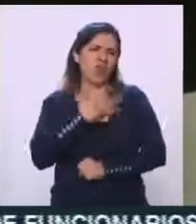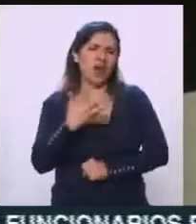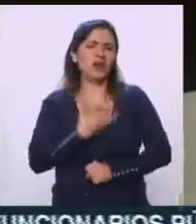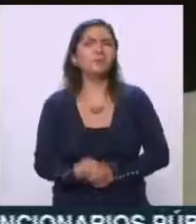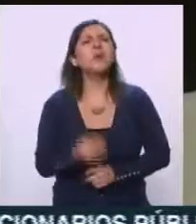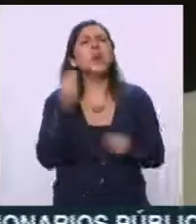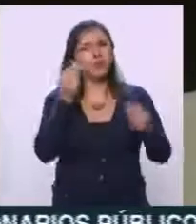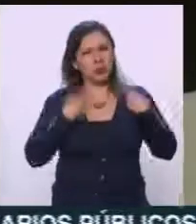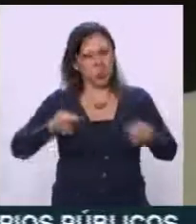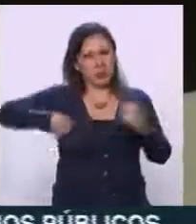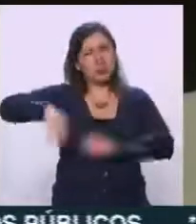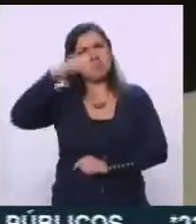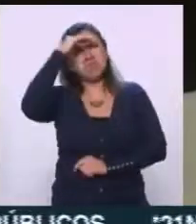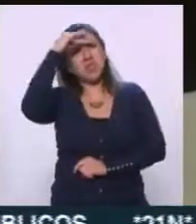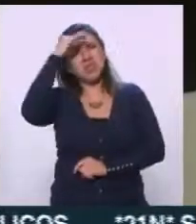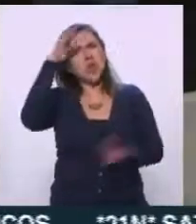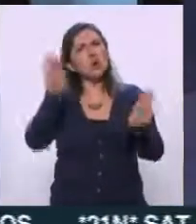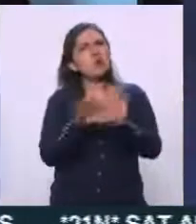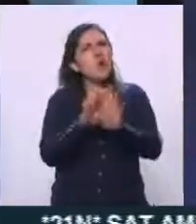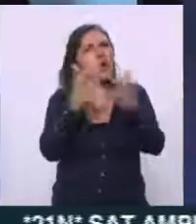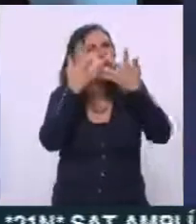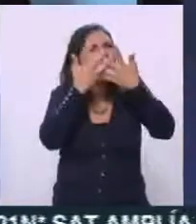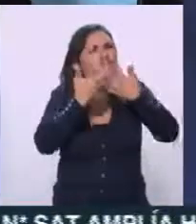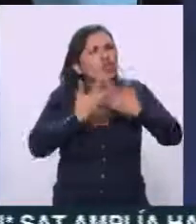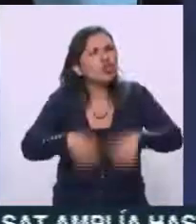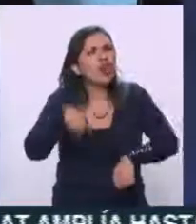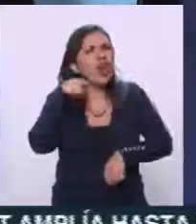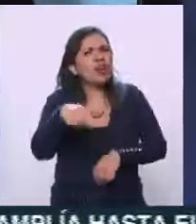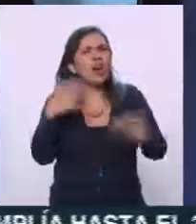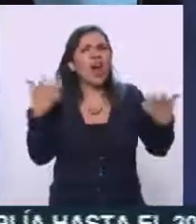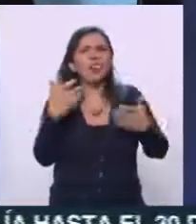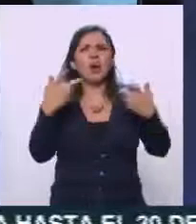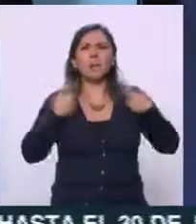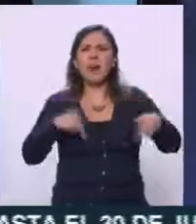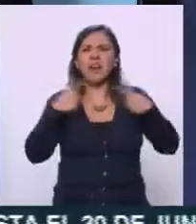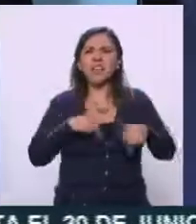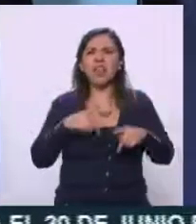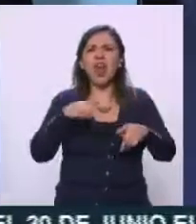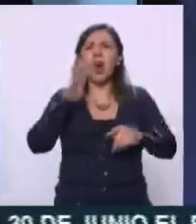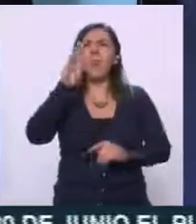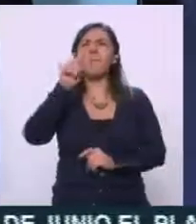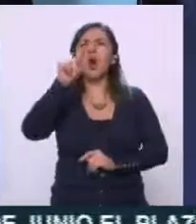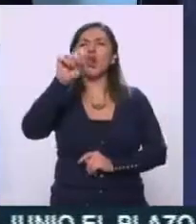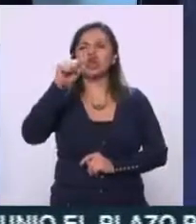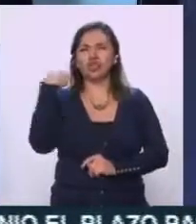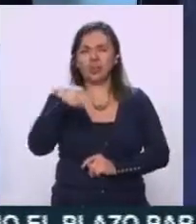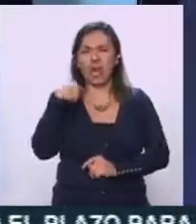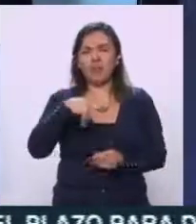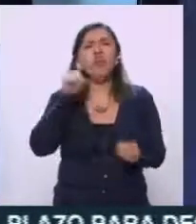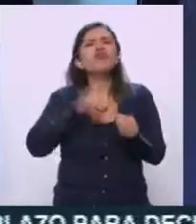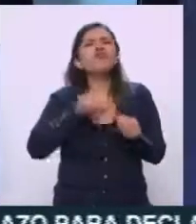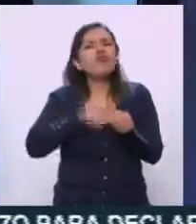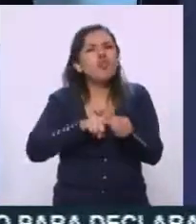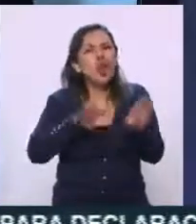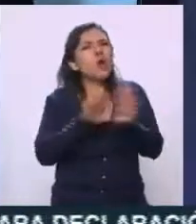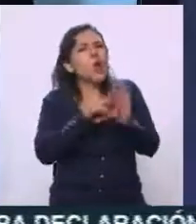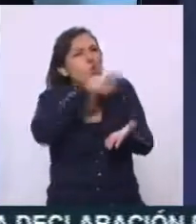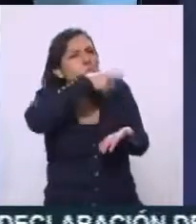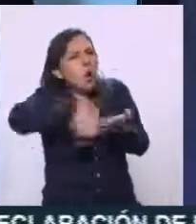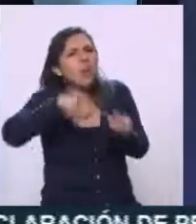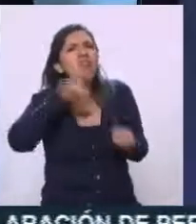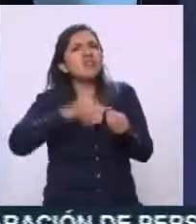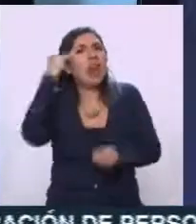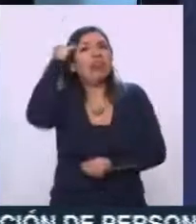muchos nos preguntamos, pues cómo funcionan estas granjas de bots, es decir, dónde las encuentra uno, cómo las compran, quién las